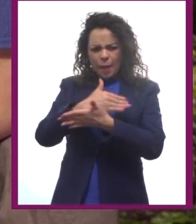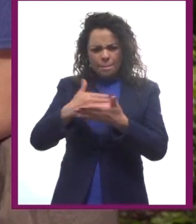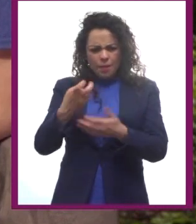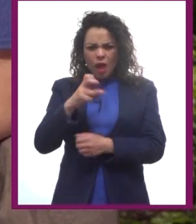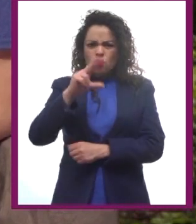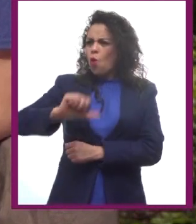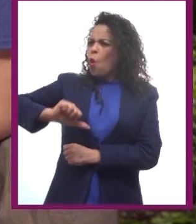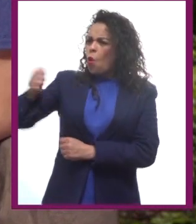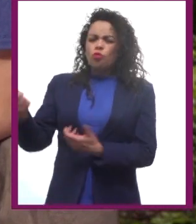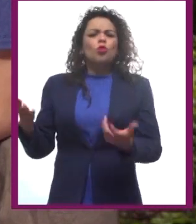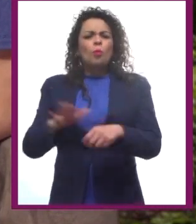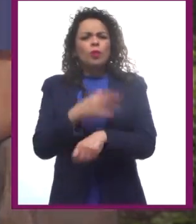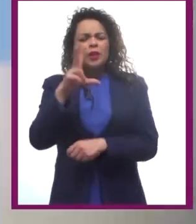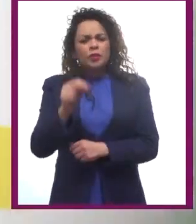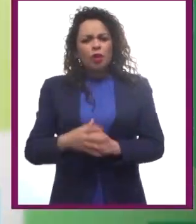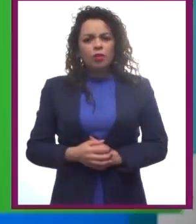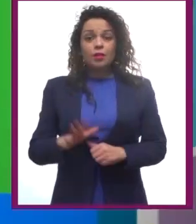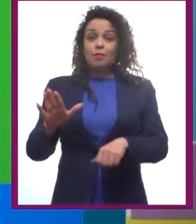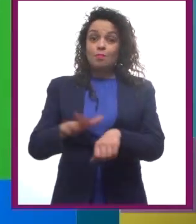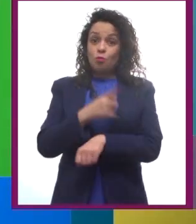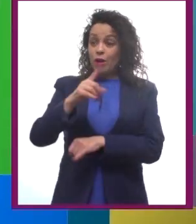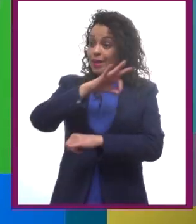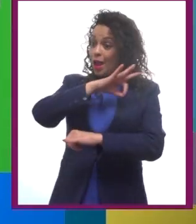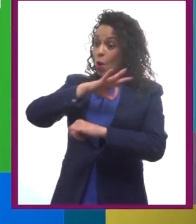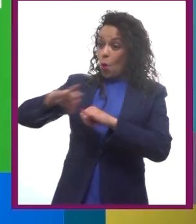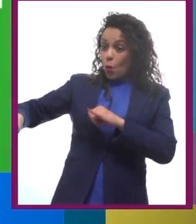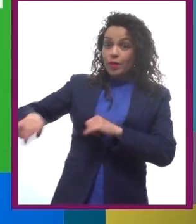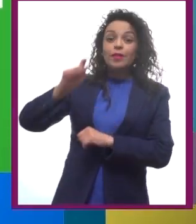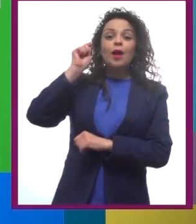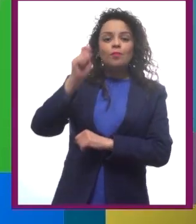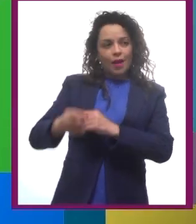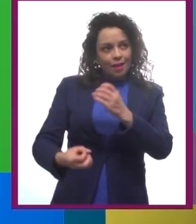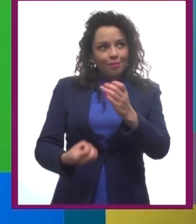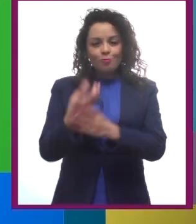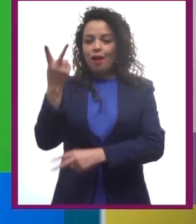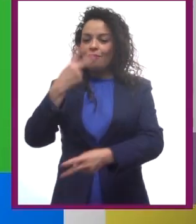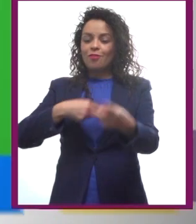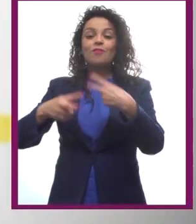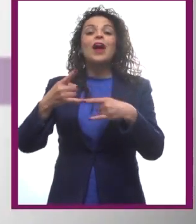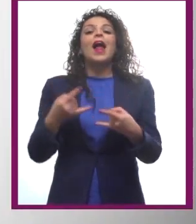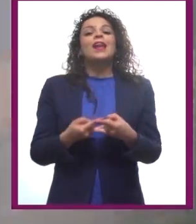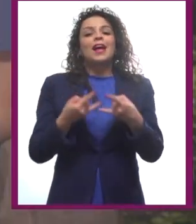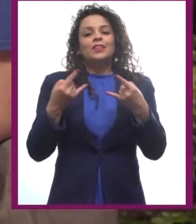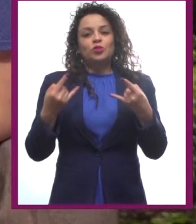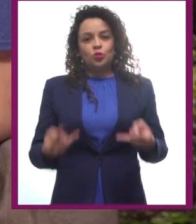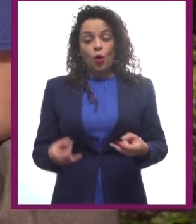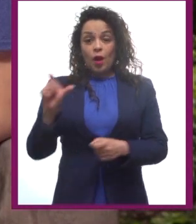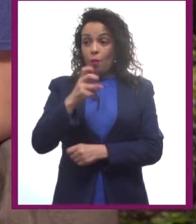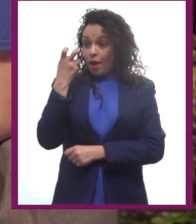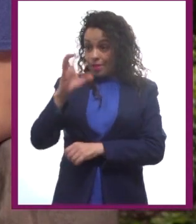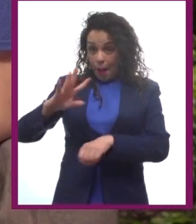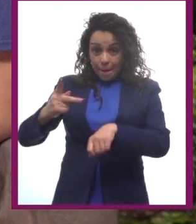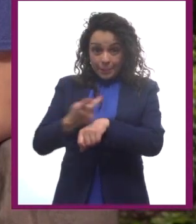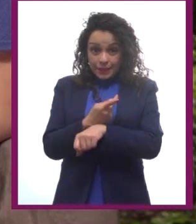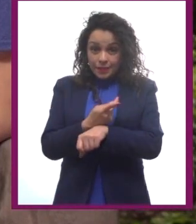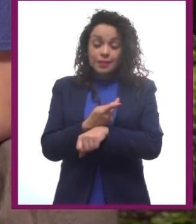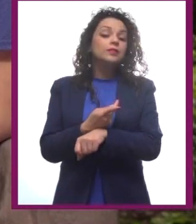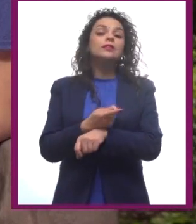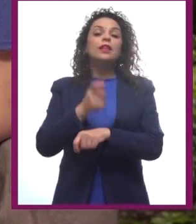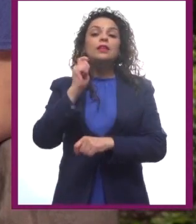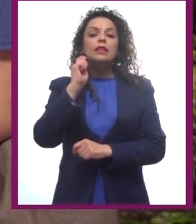Porque es realmente lo último nuevo que sucederá en la historia. A partir de este punto, todo será